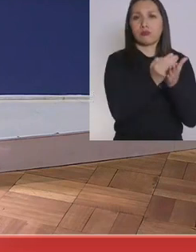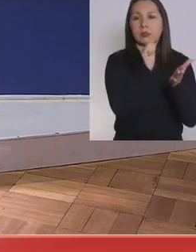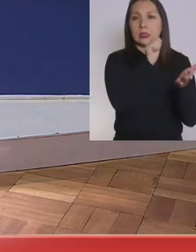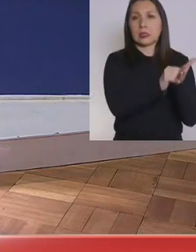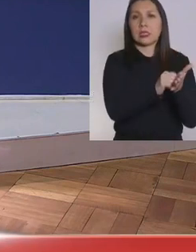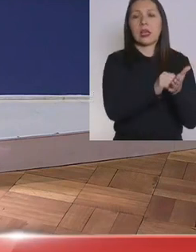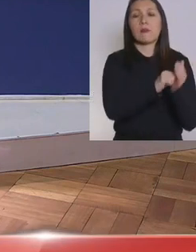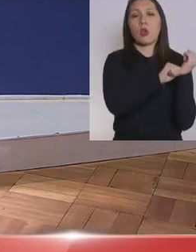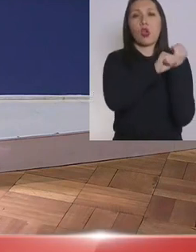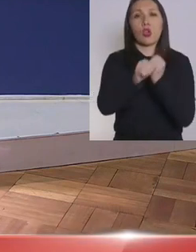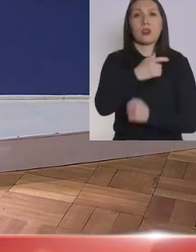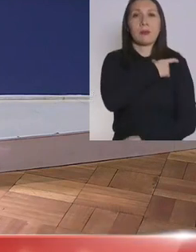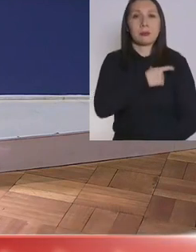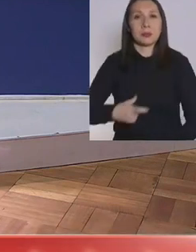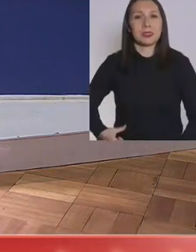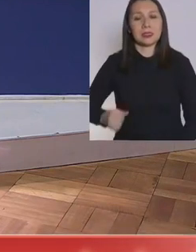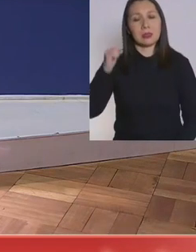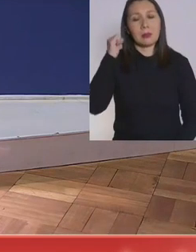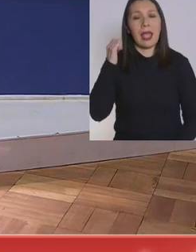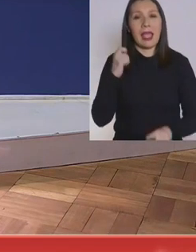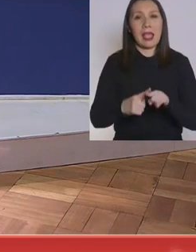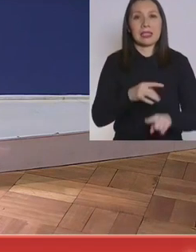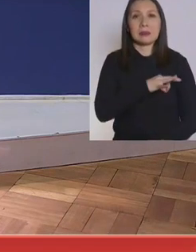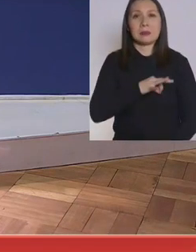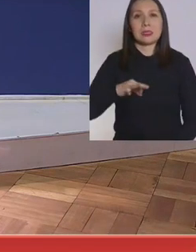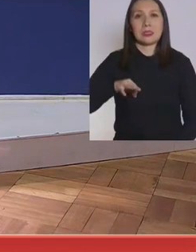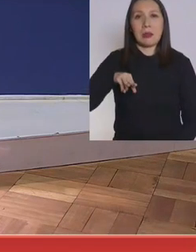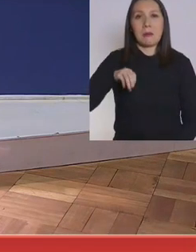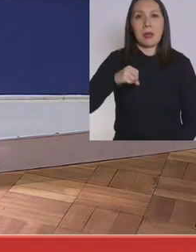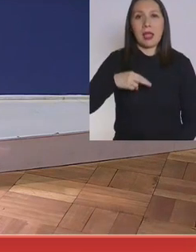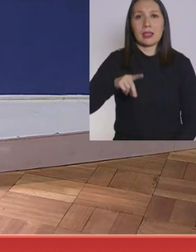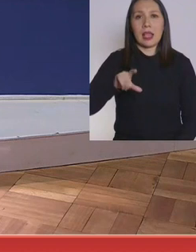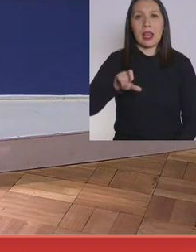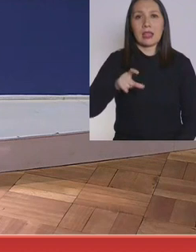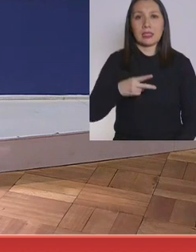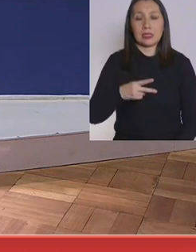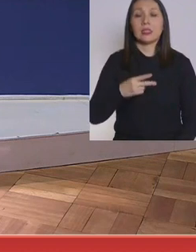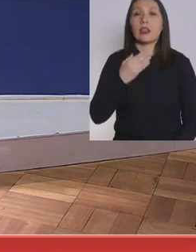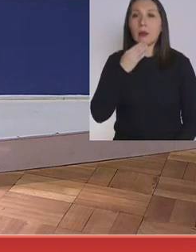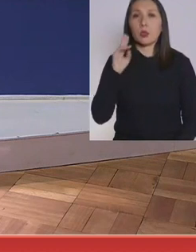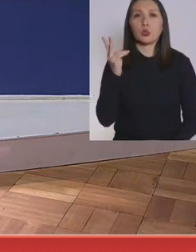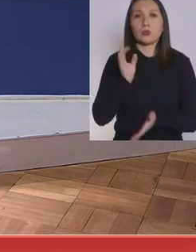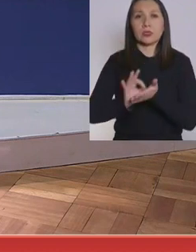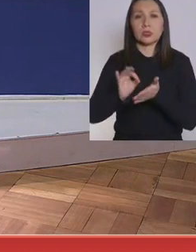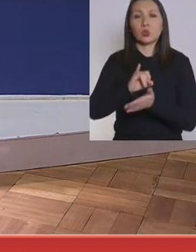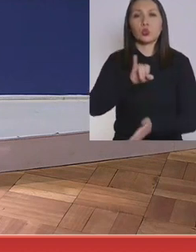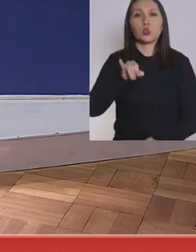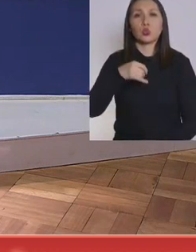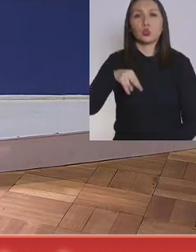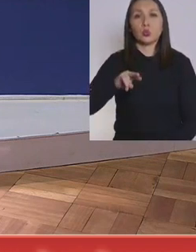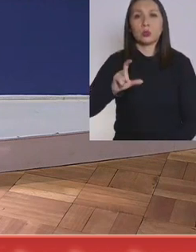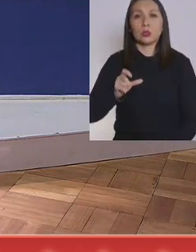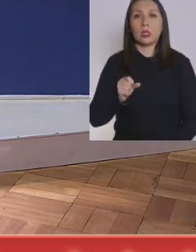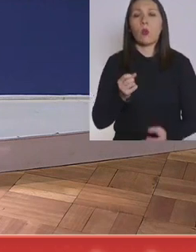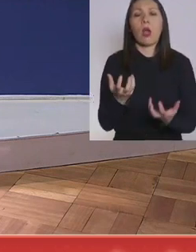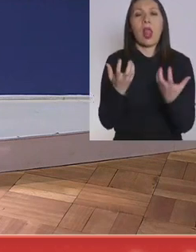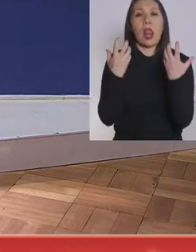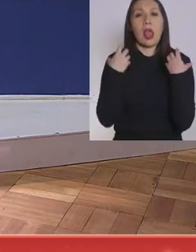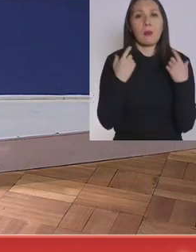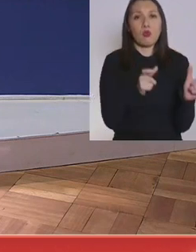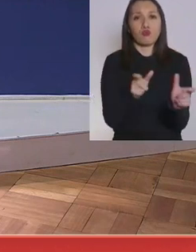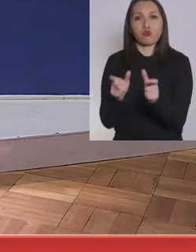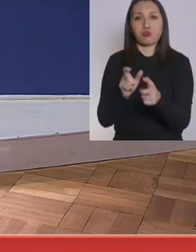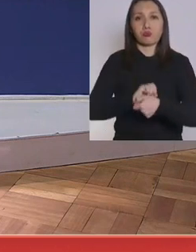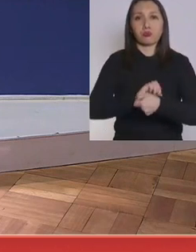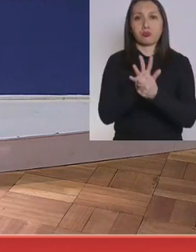del presidente Piñera, el exministro Mañalich y el subsecretario Zúñiga por su responsabilidad en el manejo de la